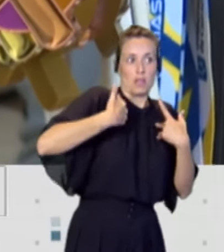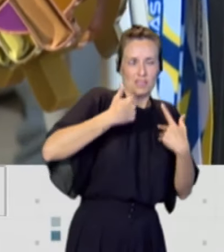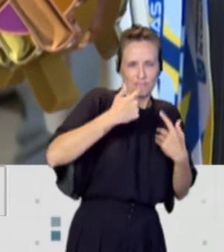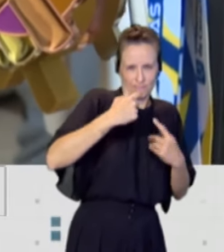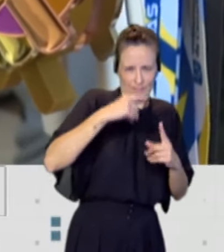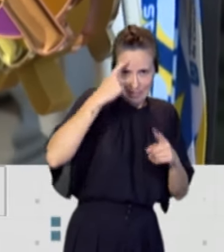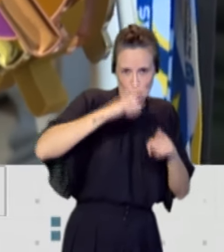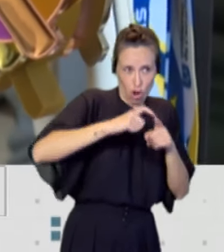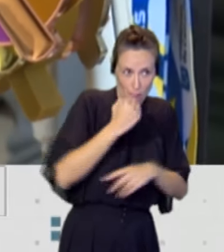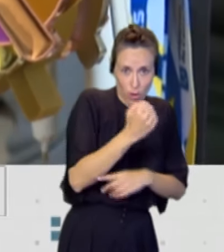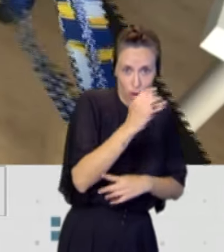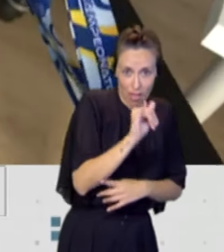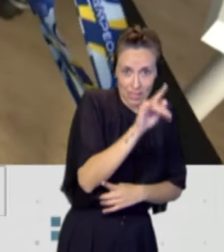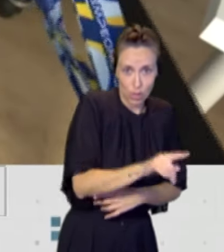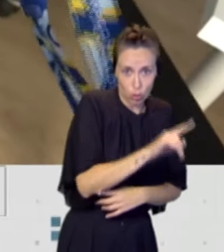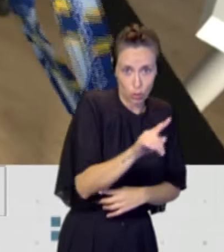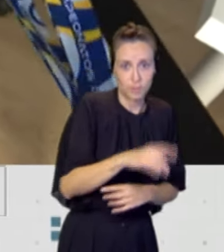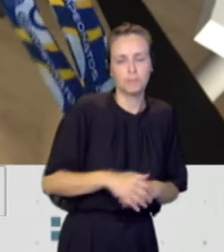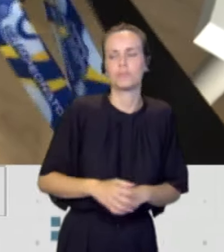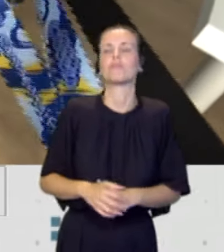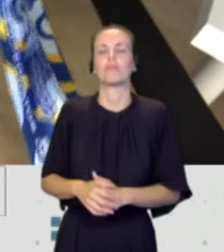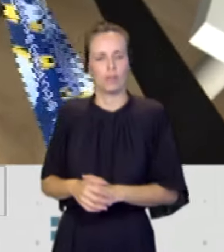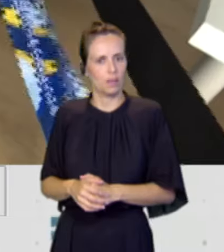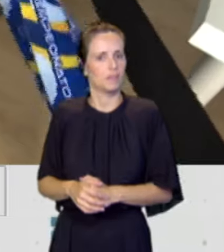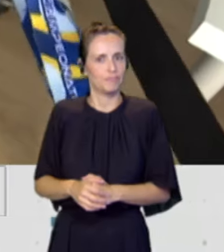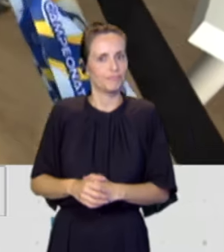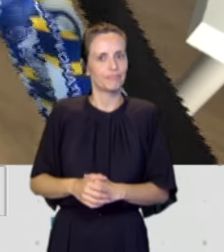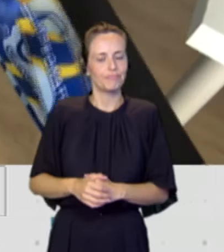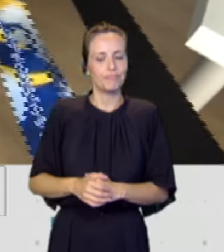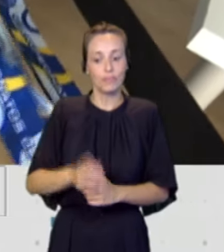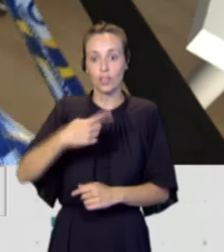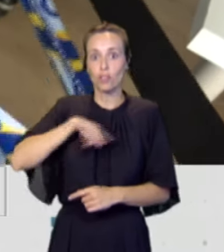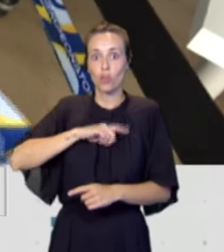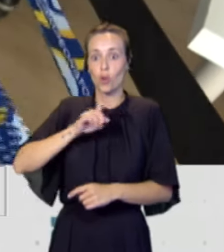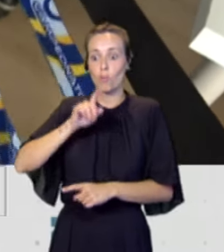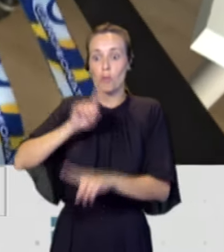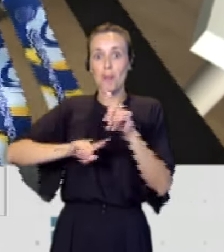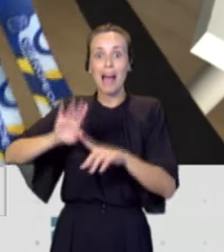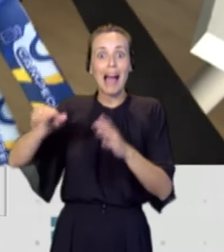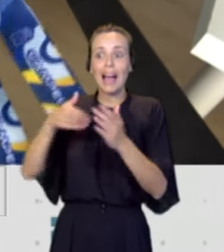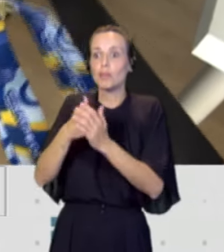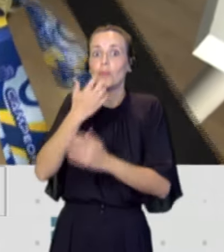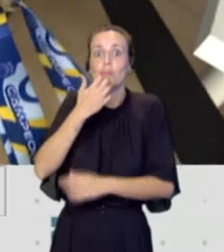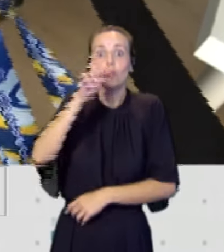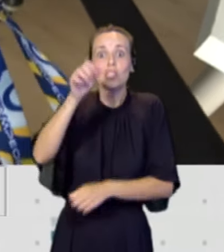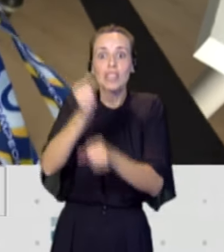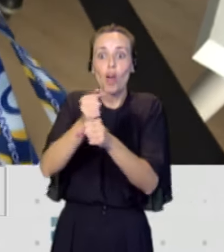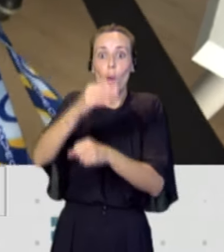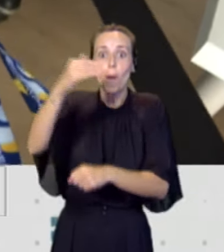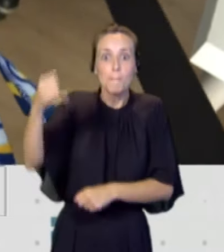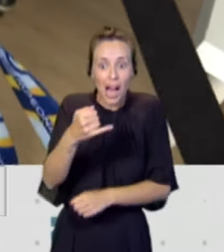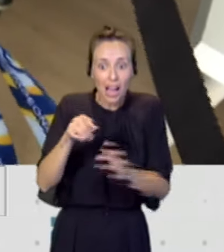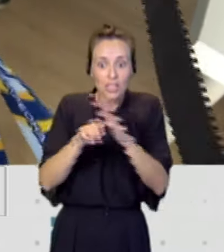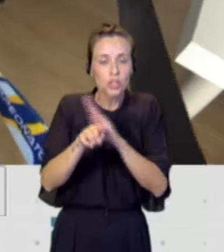Totalmente. Hemos tenido dificultades, tenemos dificultades incluso a la hora de gestionar una baja, porque las mutuas no